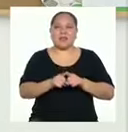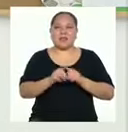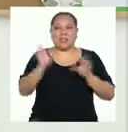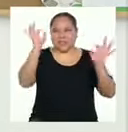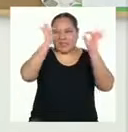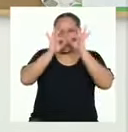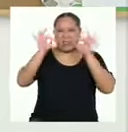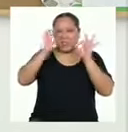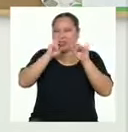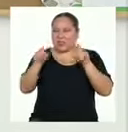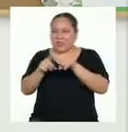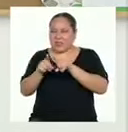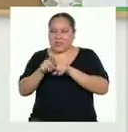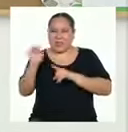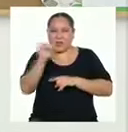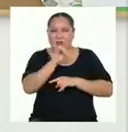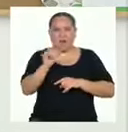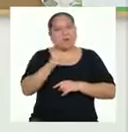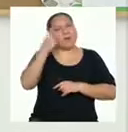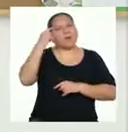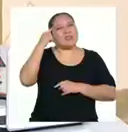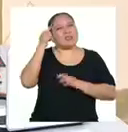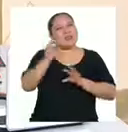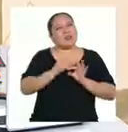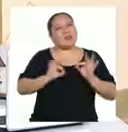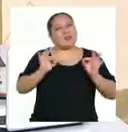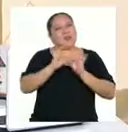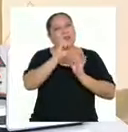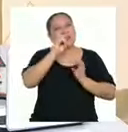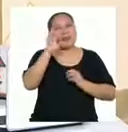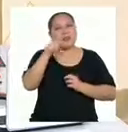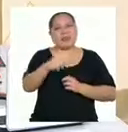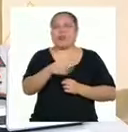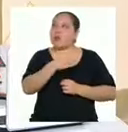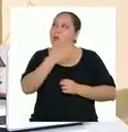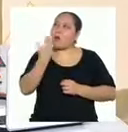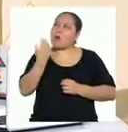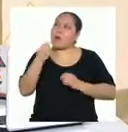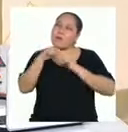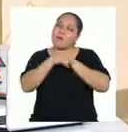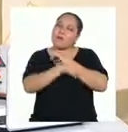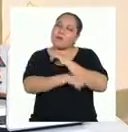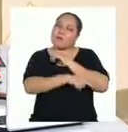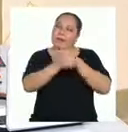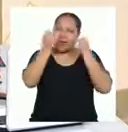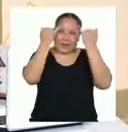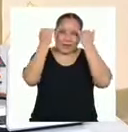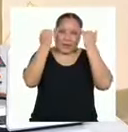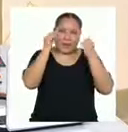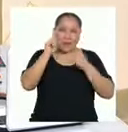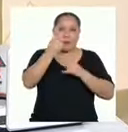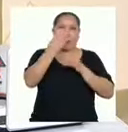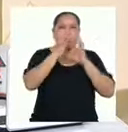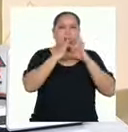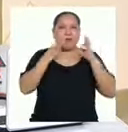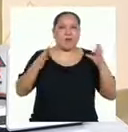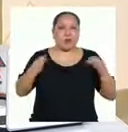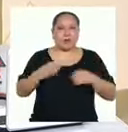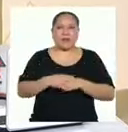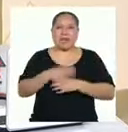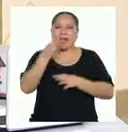¿Qué crees que sea importante mencionar aquí? Tal vez lo mejor sea profundizar la idea en la primera frase,